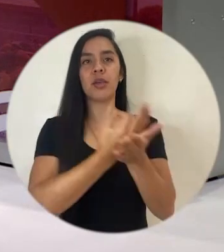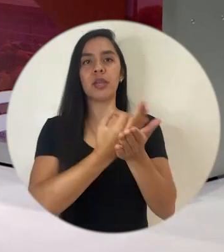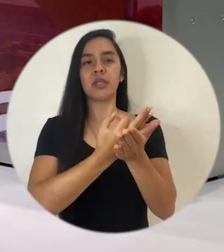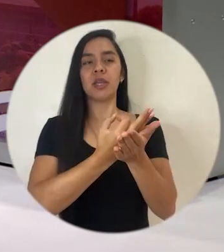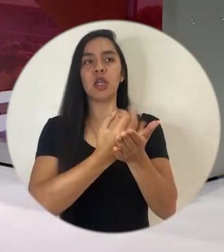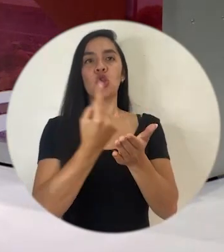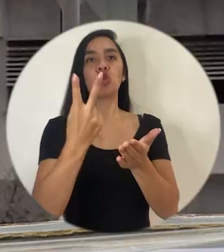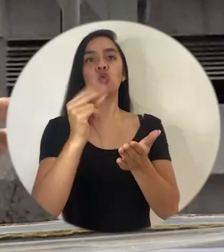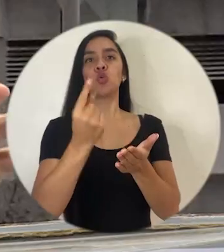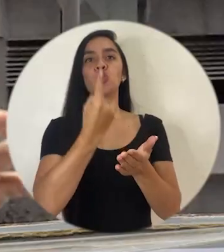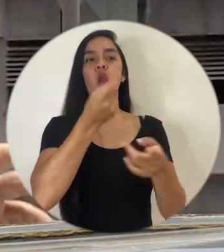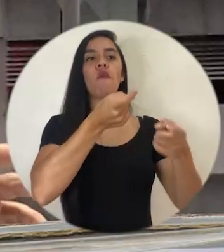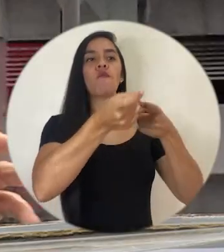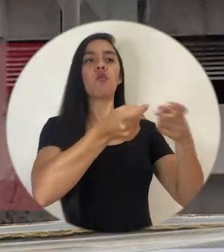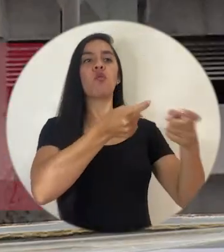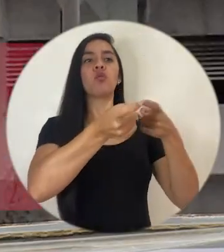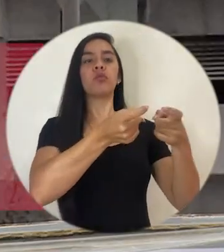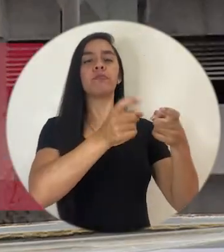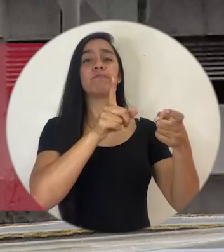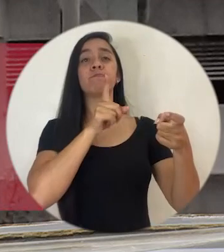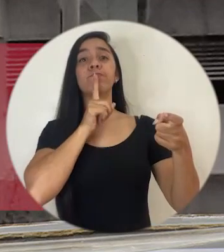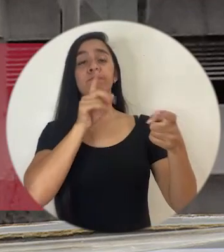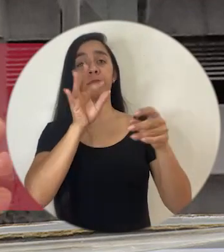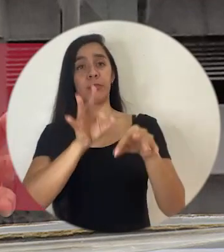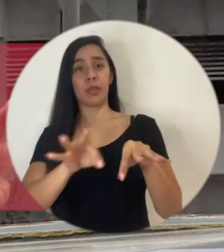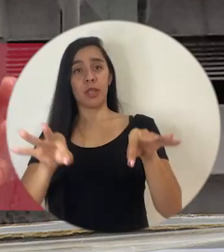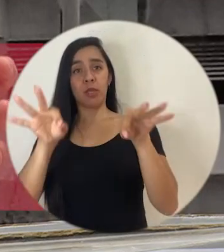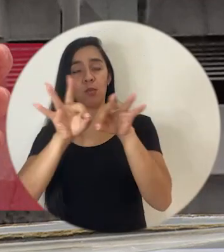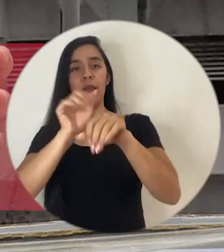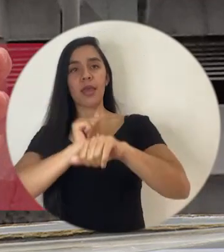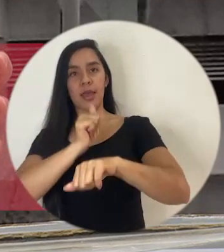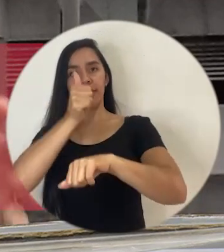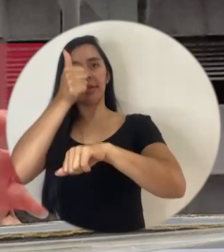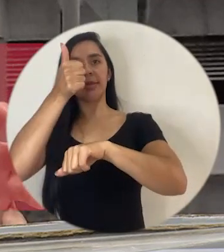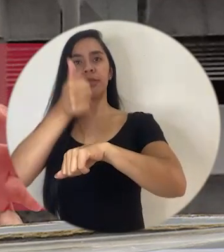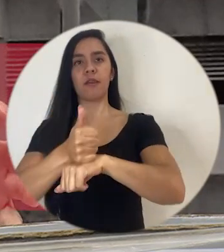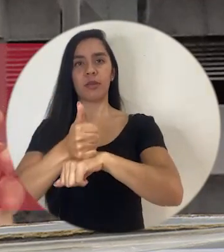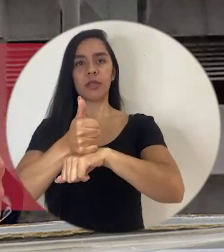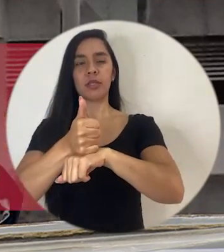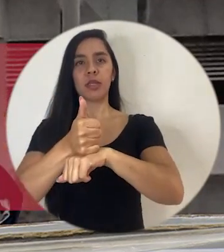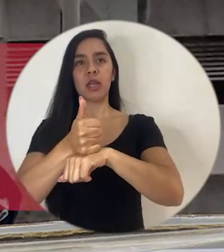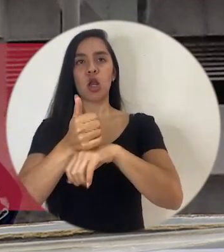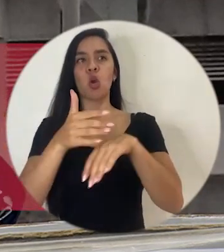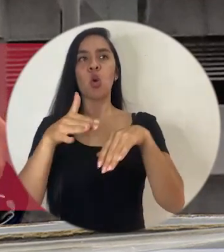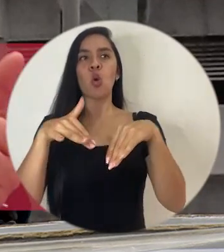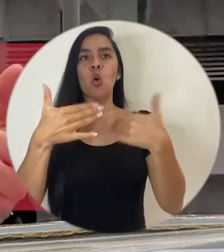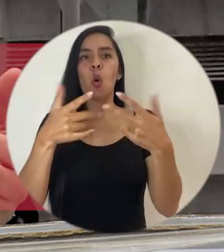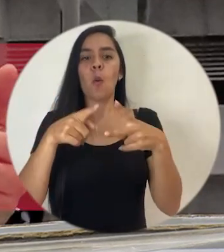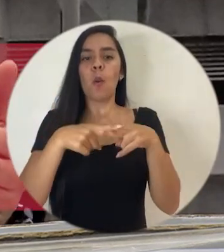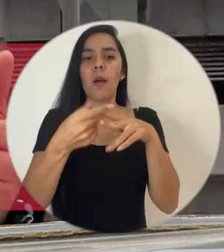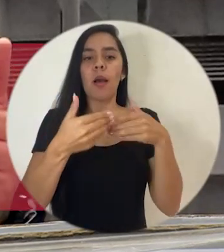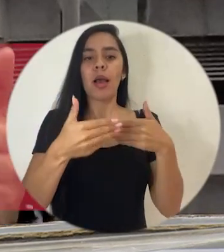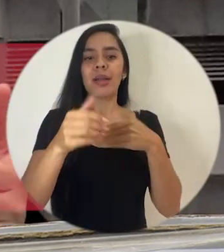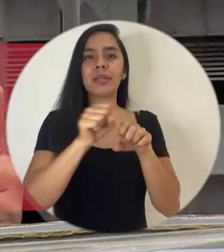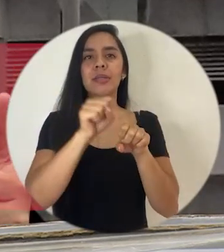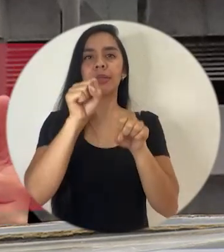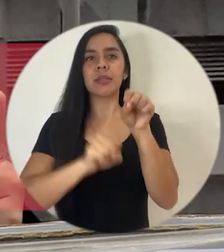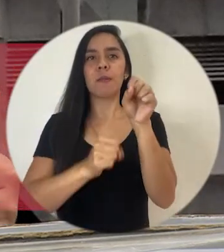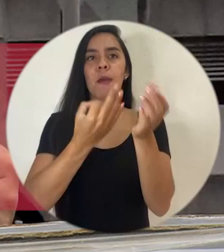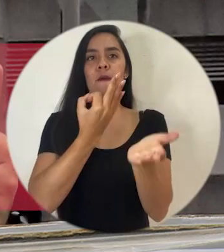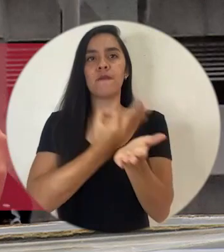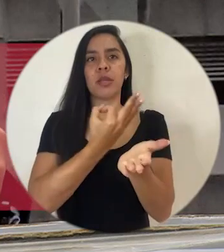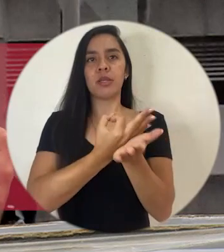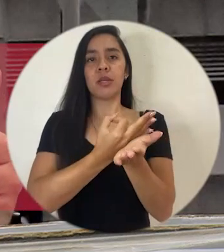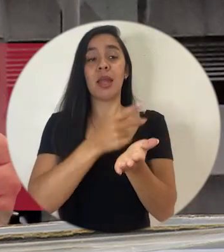regulación, es importante establecer el punto de partida de que nuestro